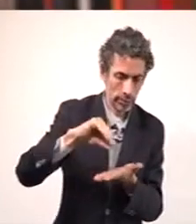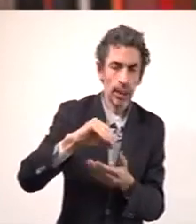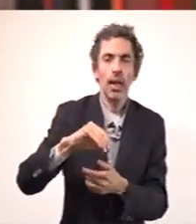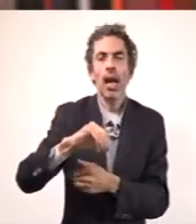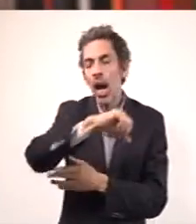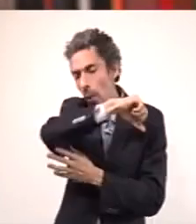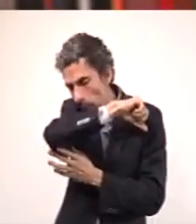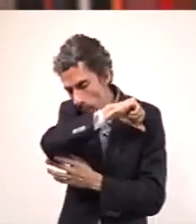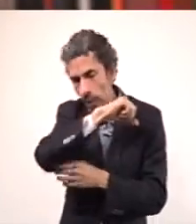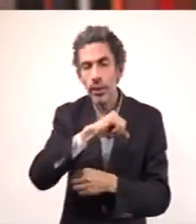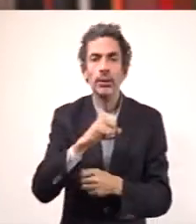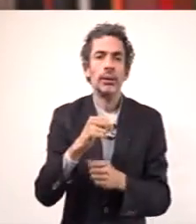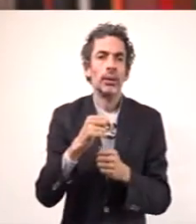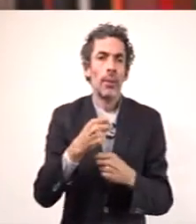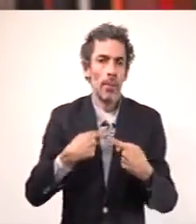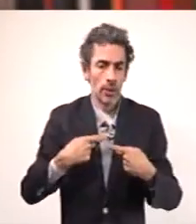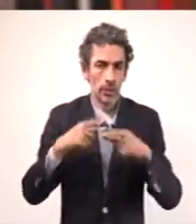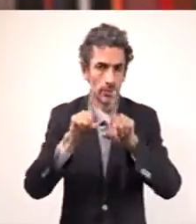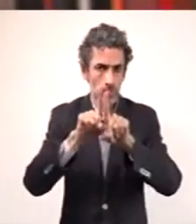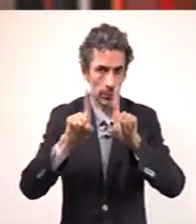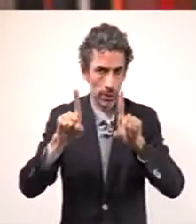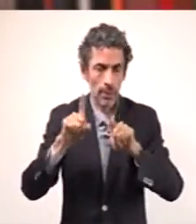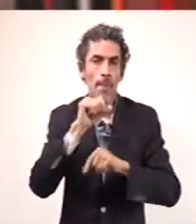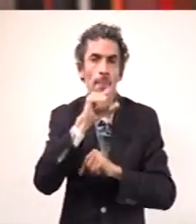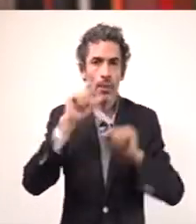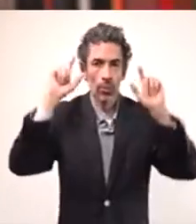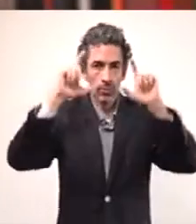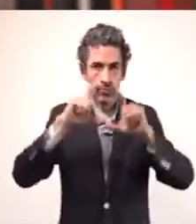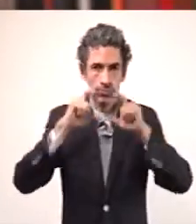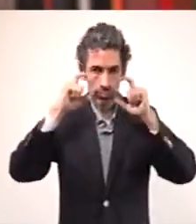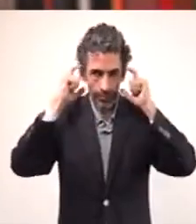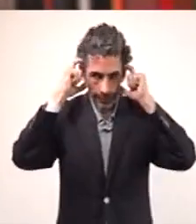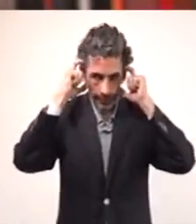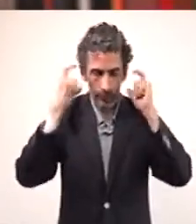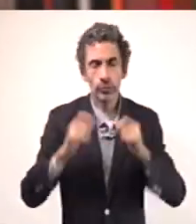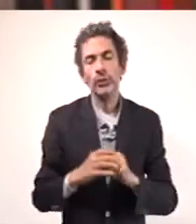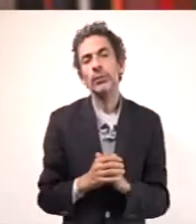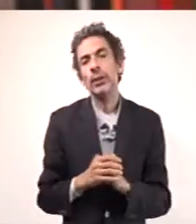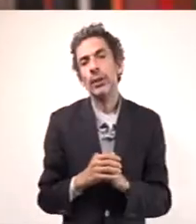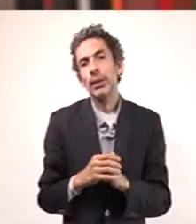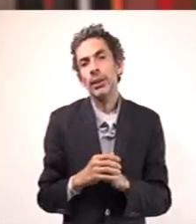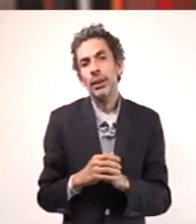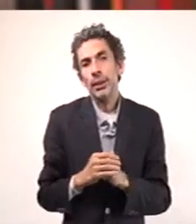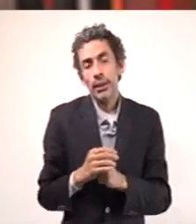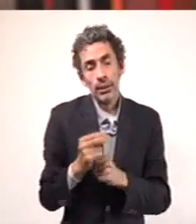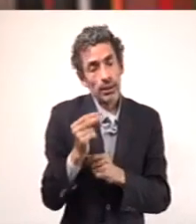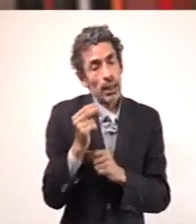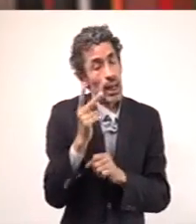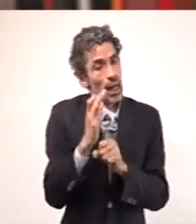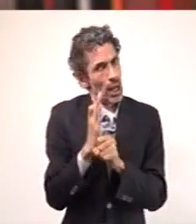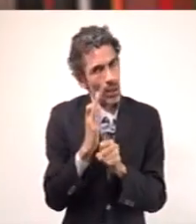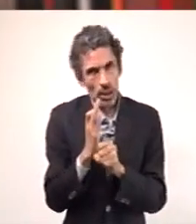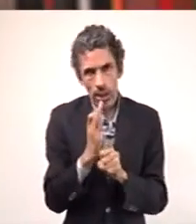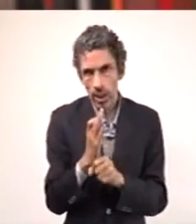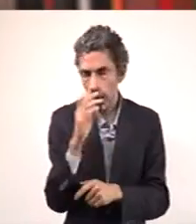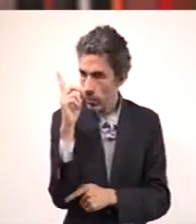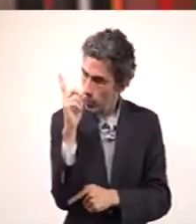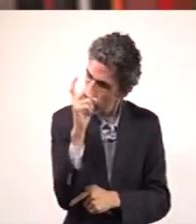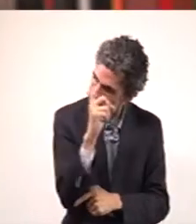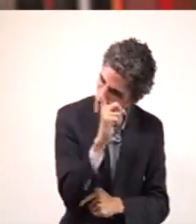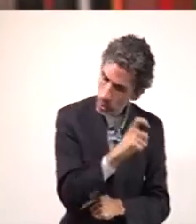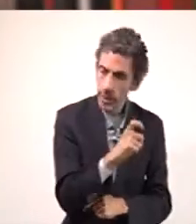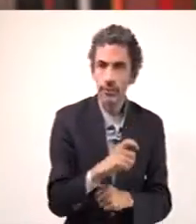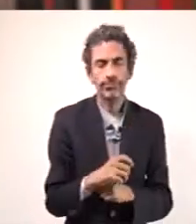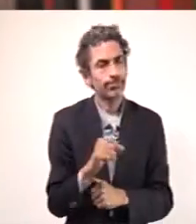estornudo de etiqueta, la sana distancia y el uso de cubrebocas. Estamos pasando por momentos muy